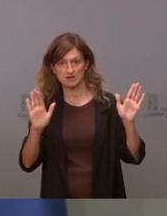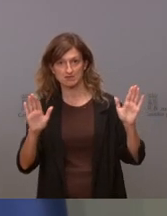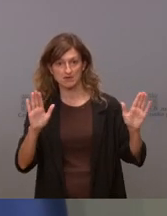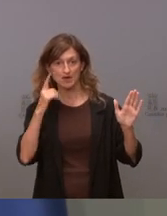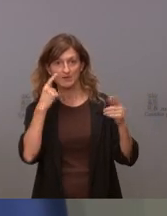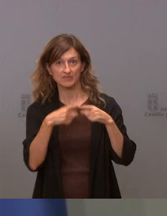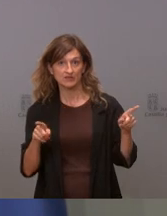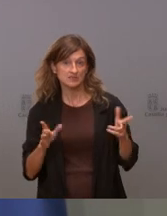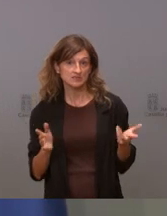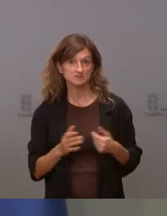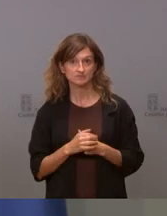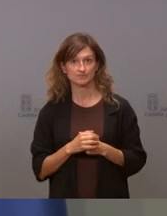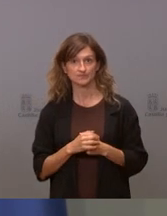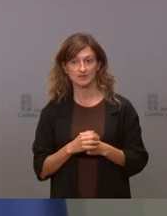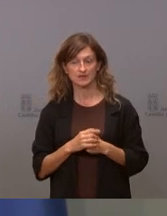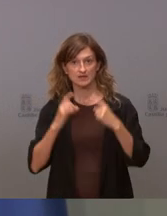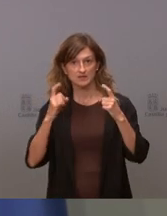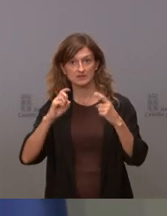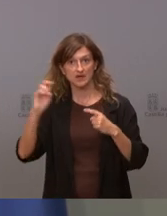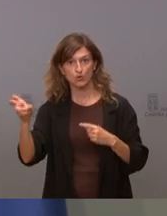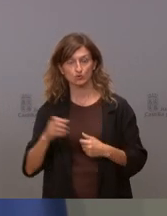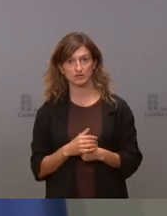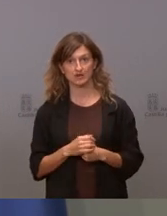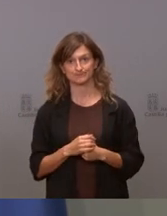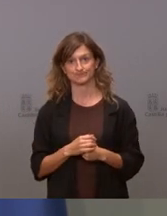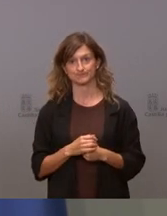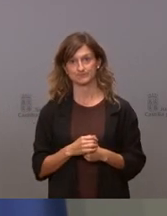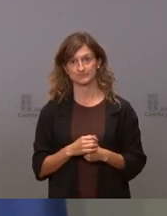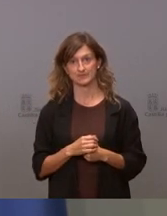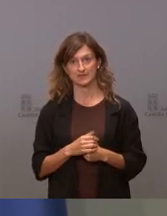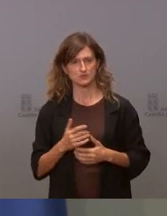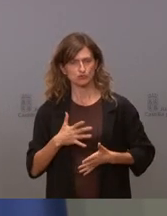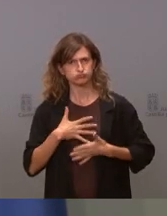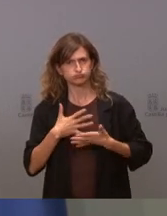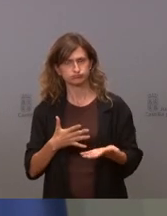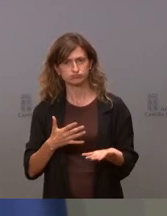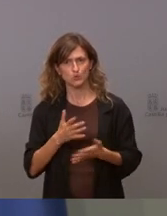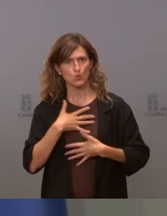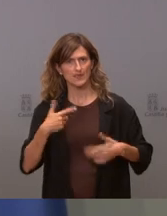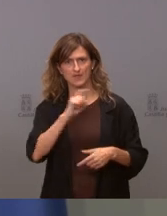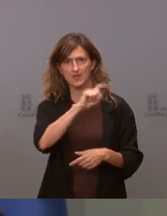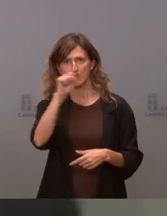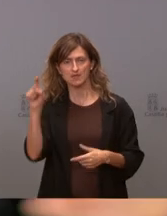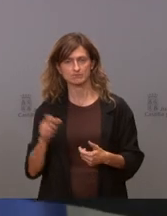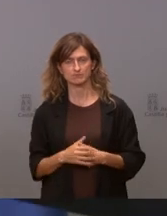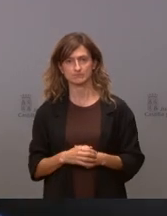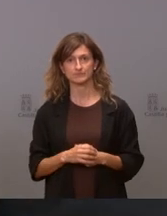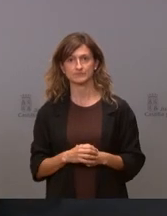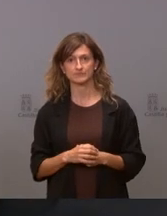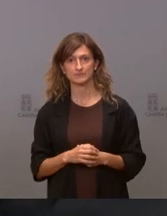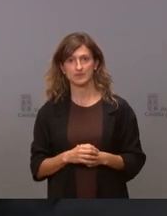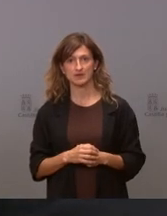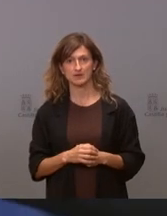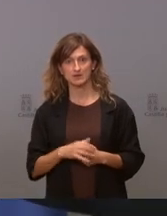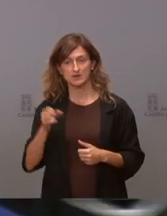diferentes voy a intentar que sea una pero estoy dispuesto en cualquier sitio usted se